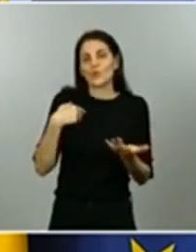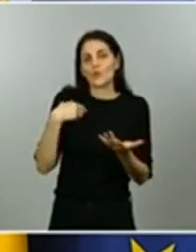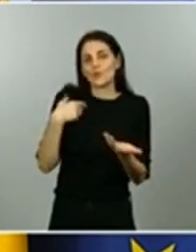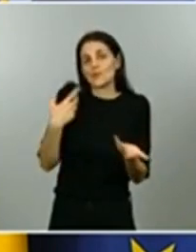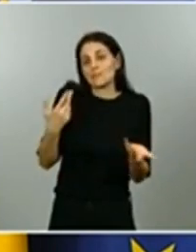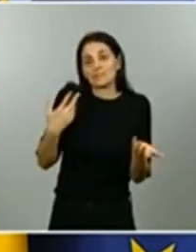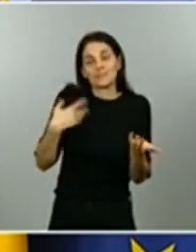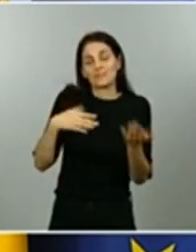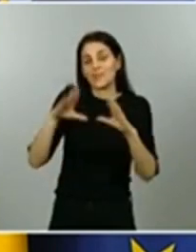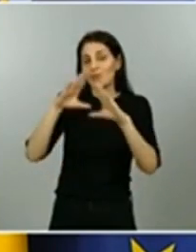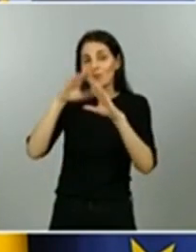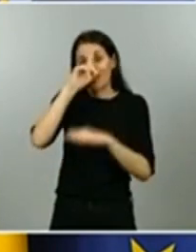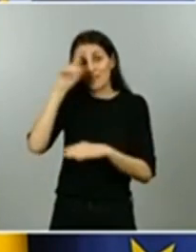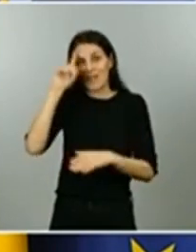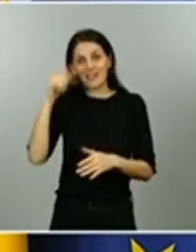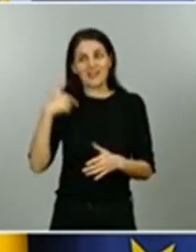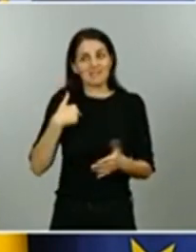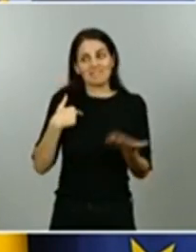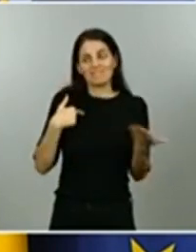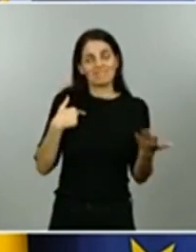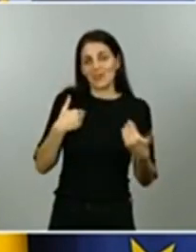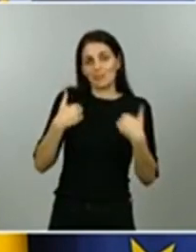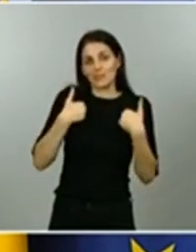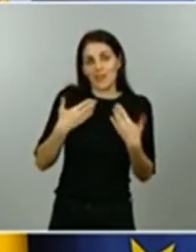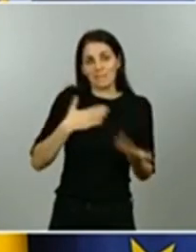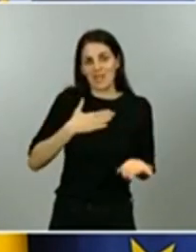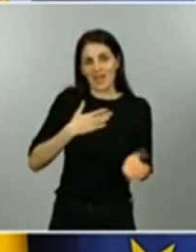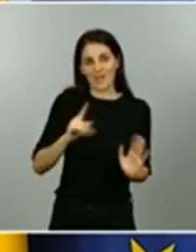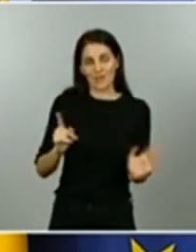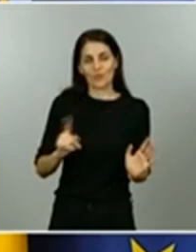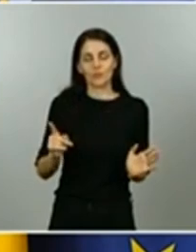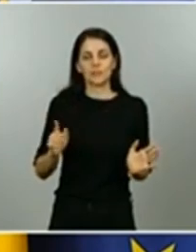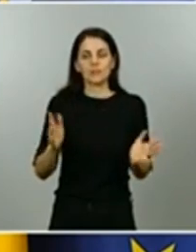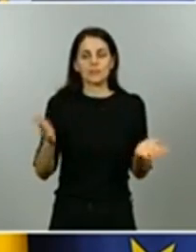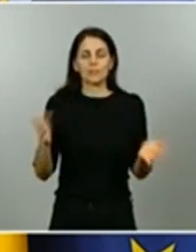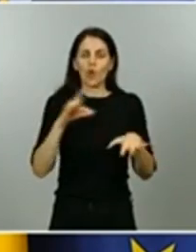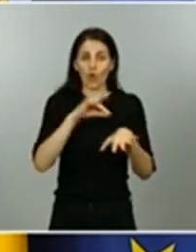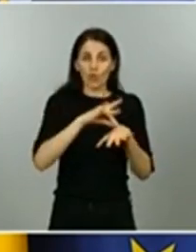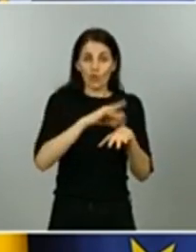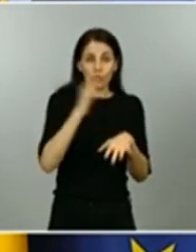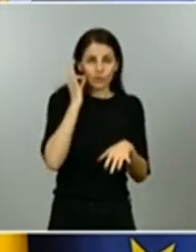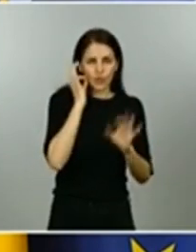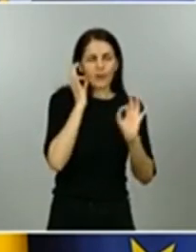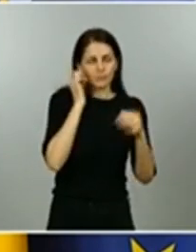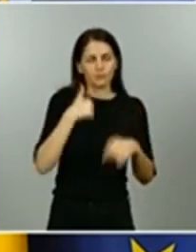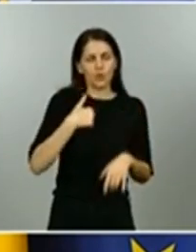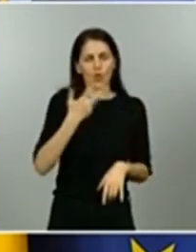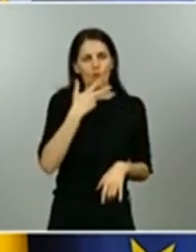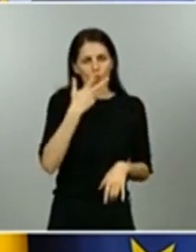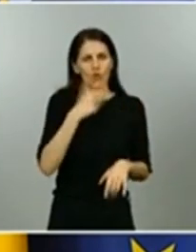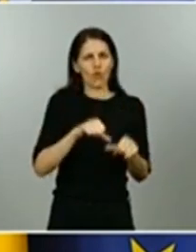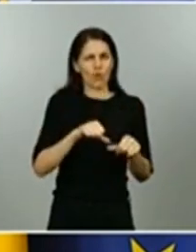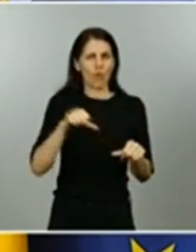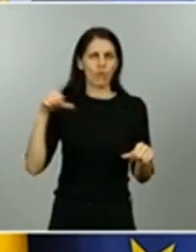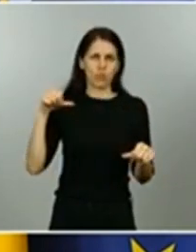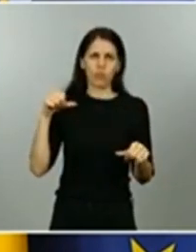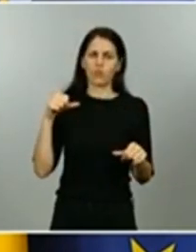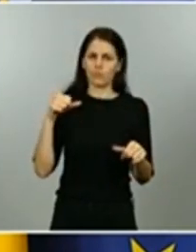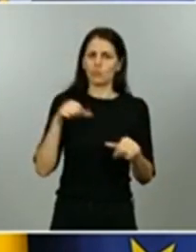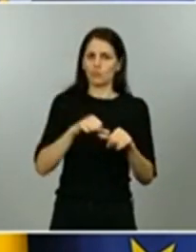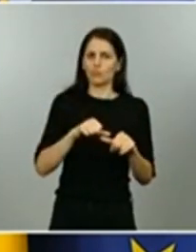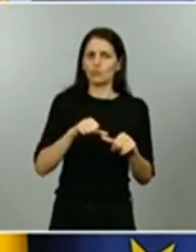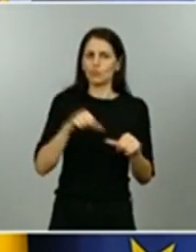mi función entrar en eso pero sí que conozco a la doctora Yolanda Fuentes desde hace ya muchos años usted mismo ha